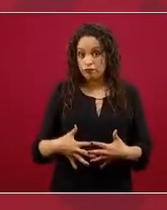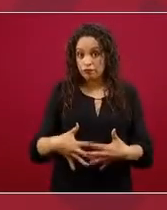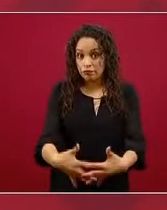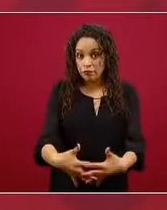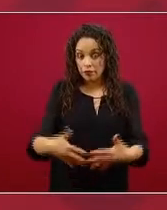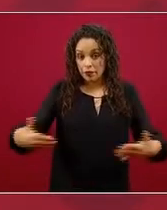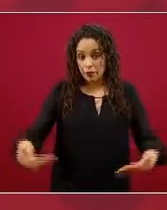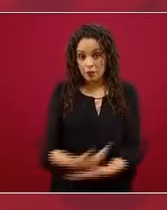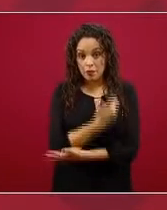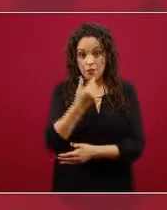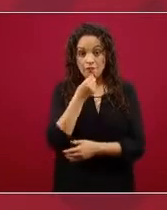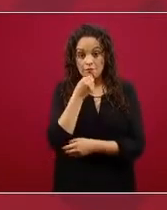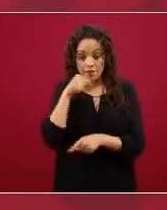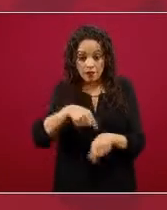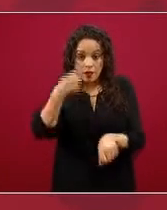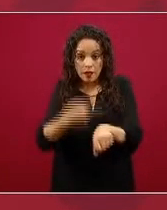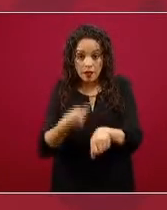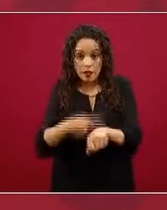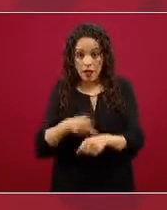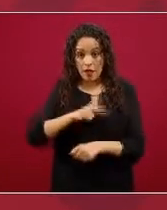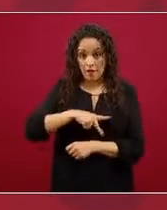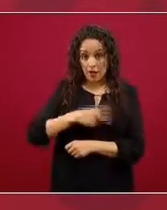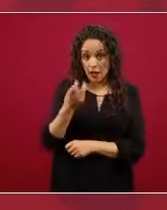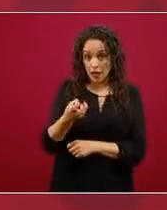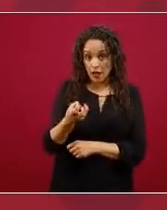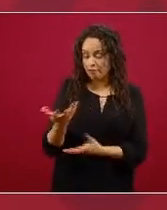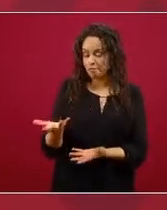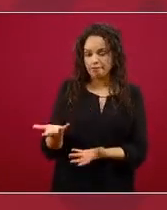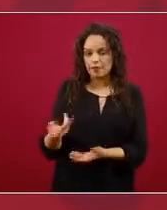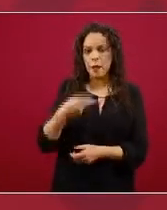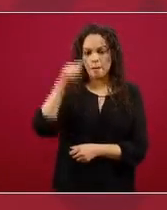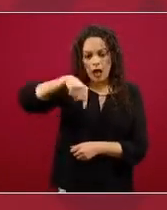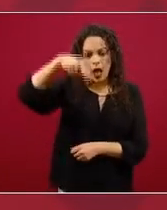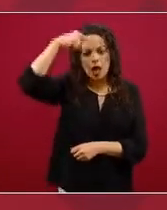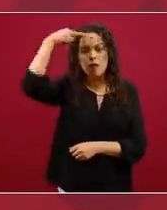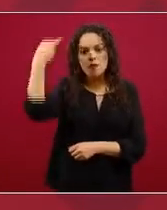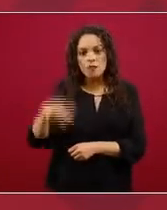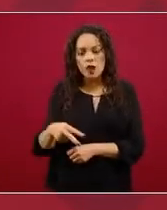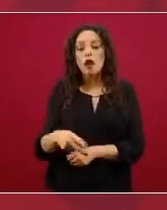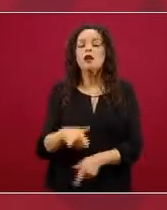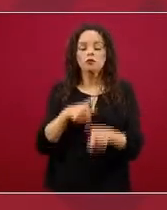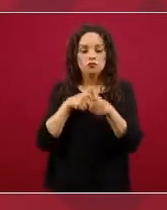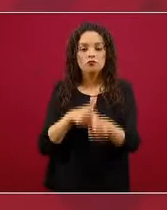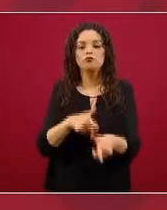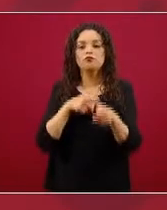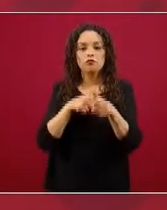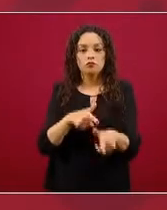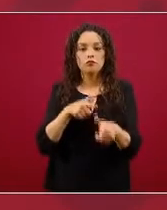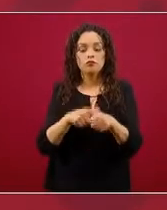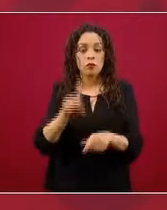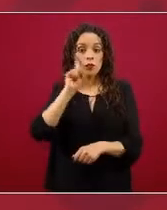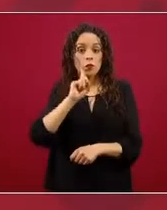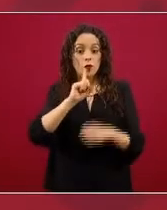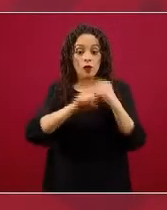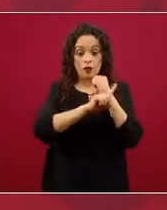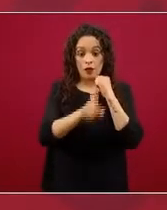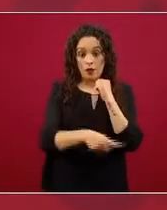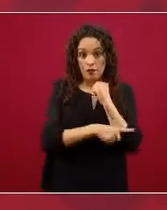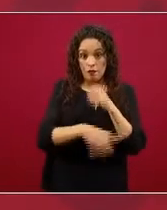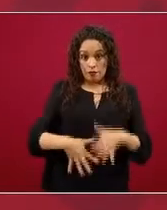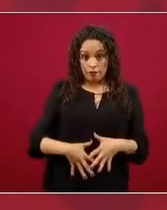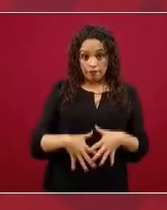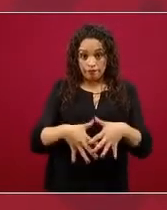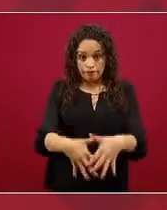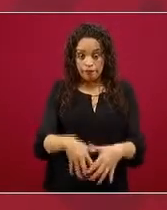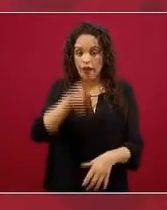del virus que causa COVID. De todos modos, nosotros en México hemos seguido considerando a las mujeres embarazadas como una población de